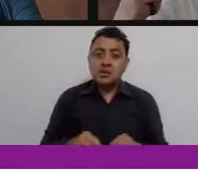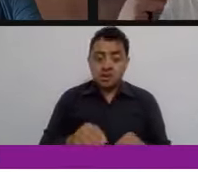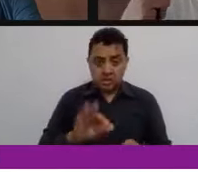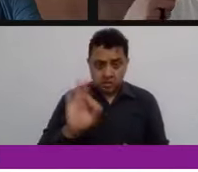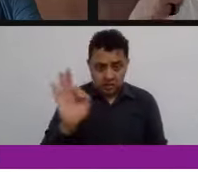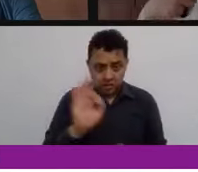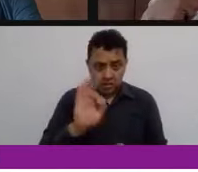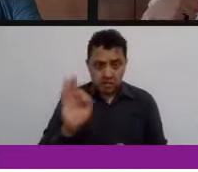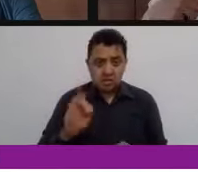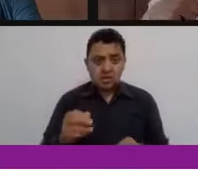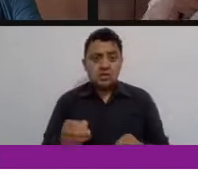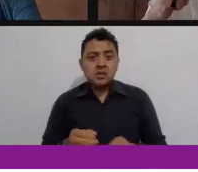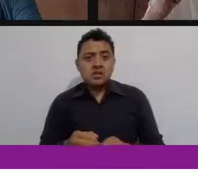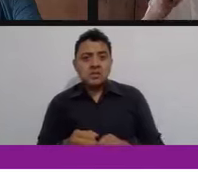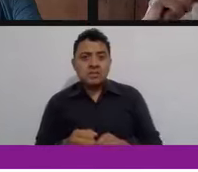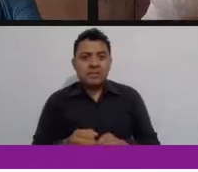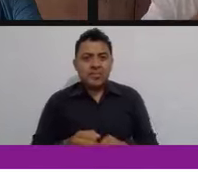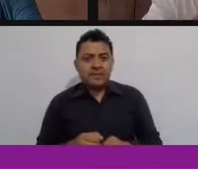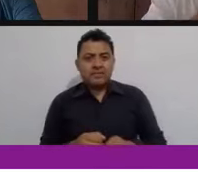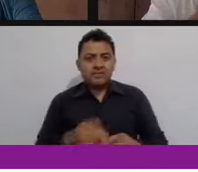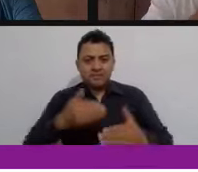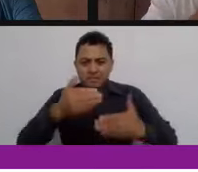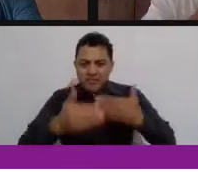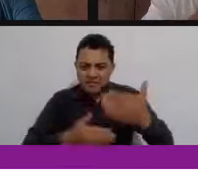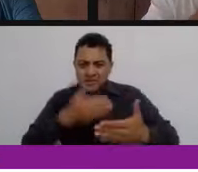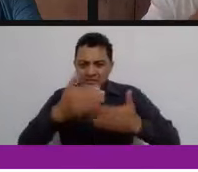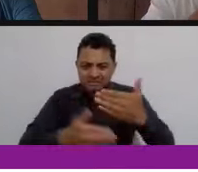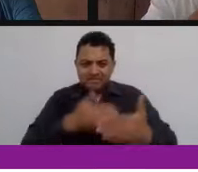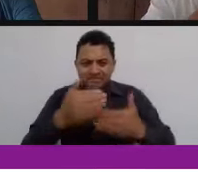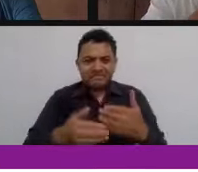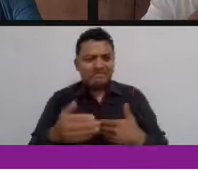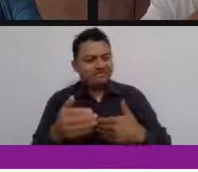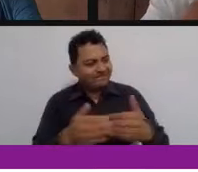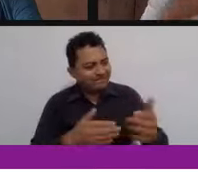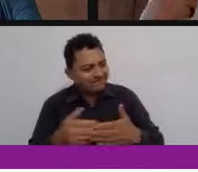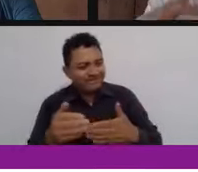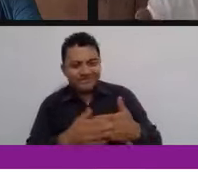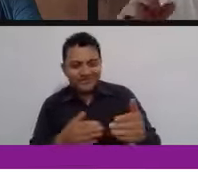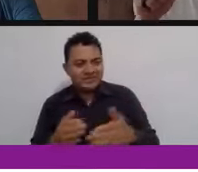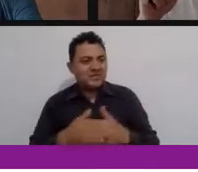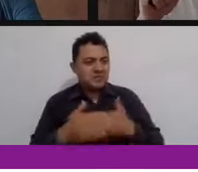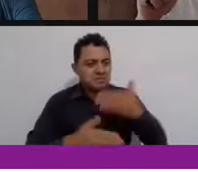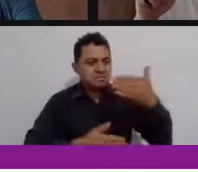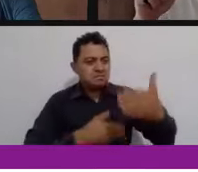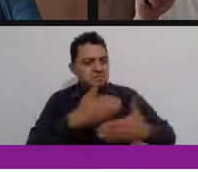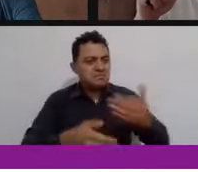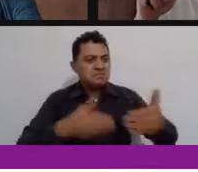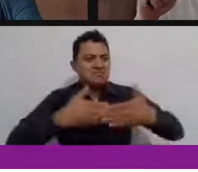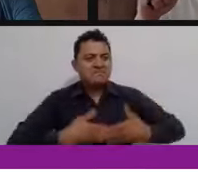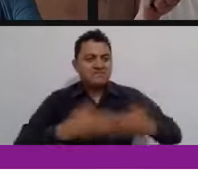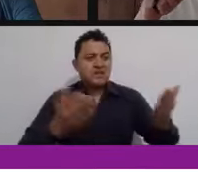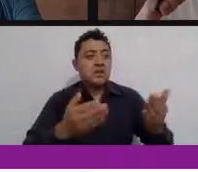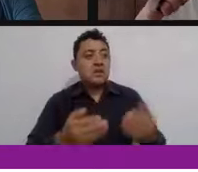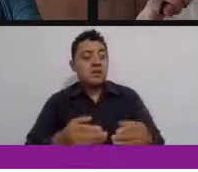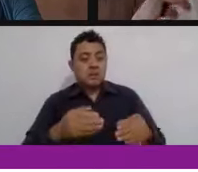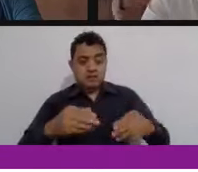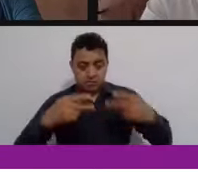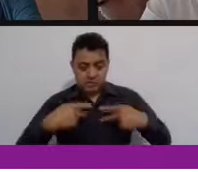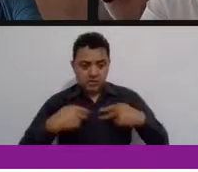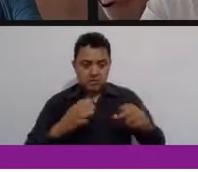de una manera que los cuales puedan tener un efecto inmediato positivo en mi comunidad. Y así nos encontramos, por ejemplo,